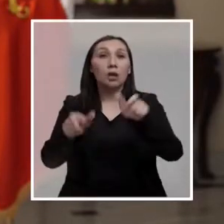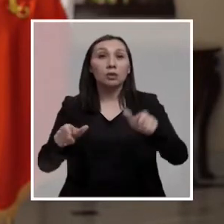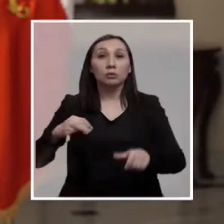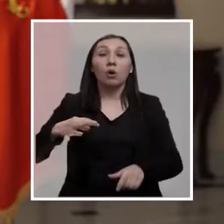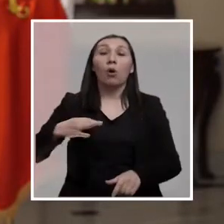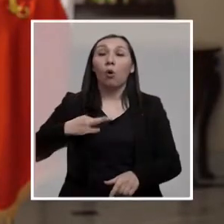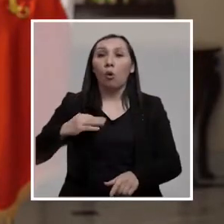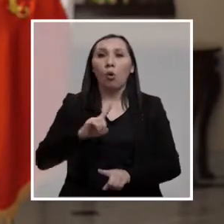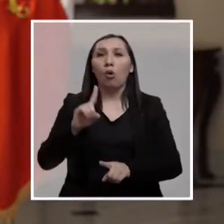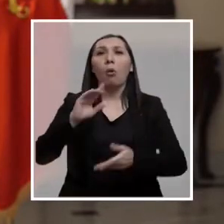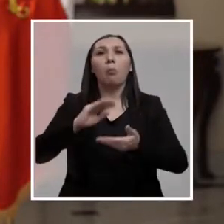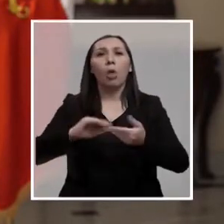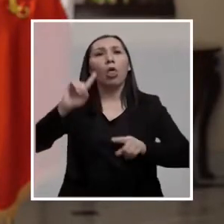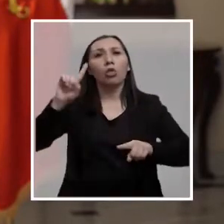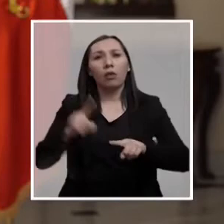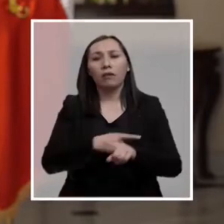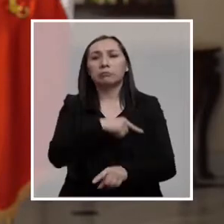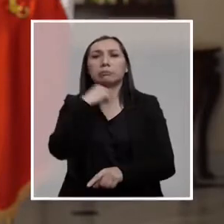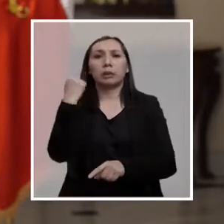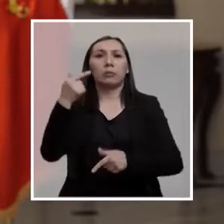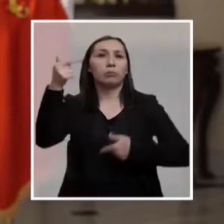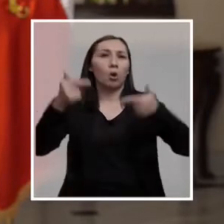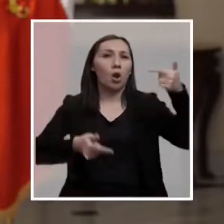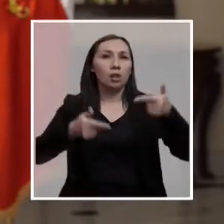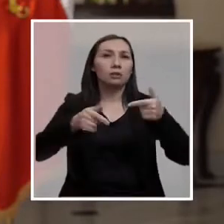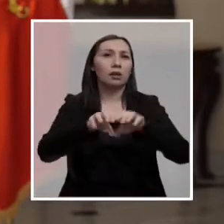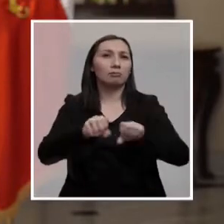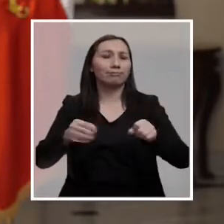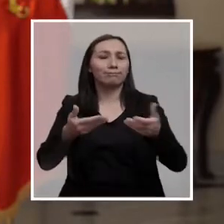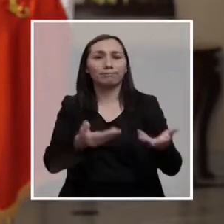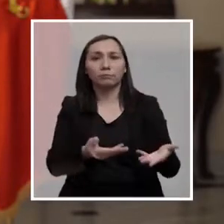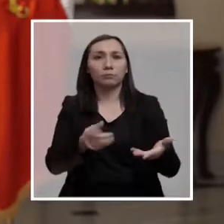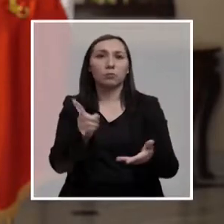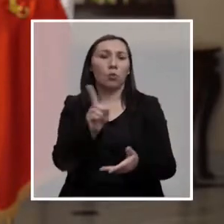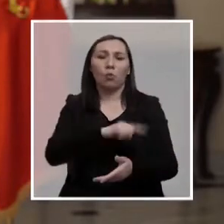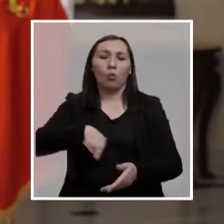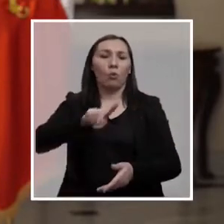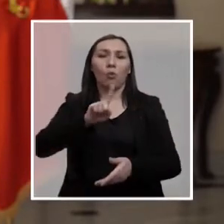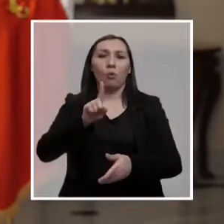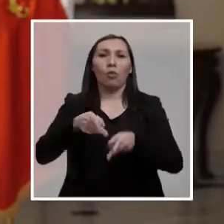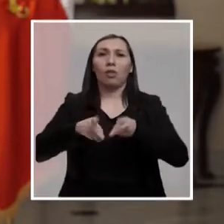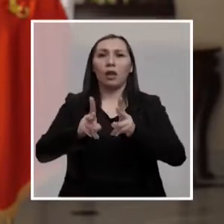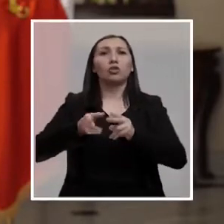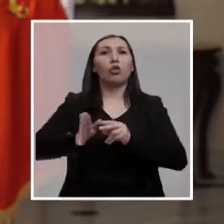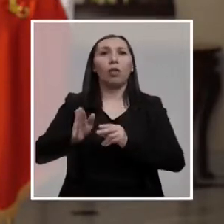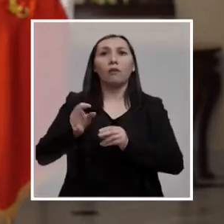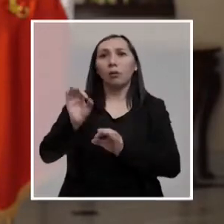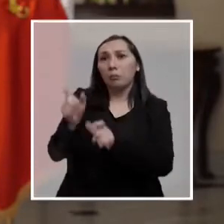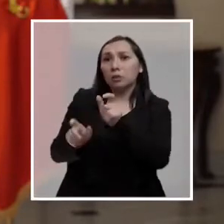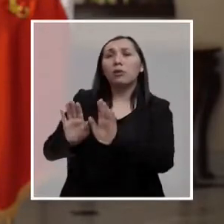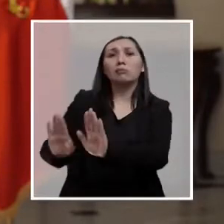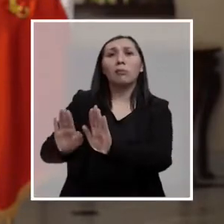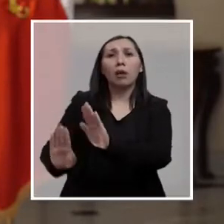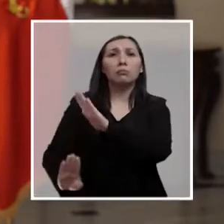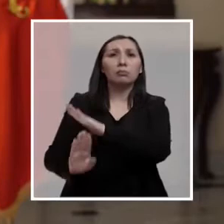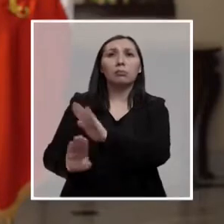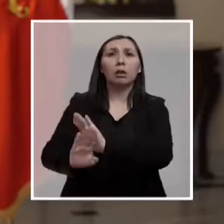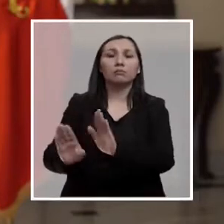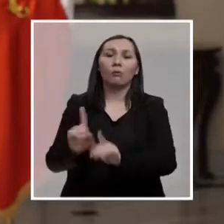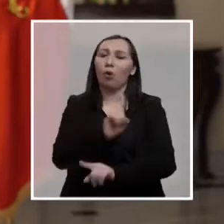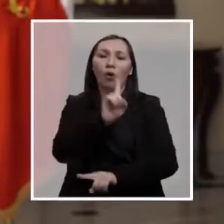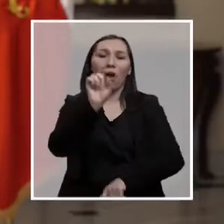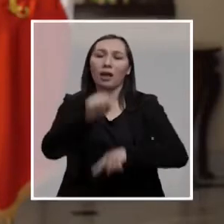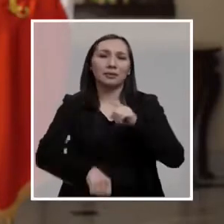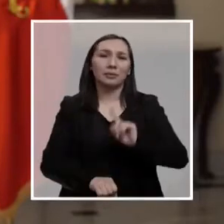un nuevo fracaso de la política. Insisto, no tenemos derecho a seguir haciéndolos esperar. No es aceptable.